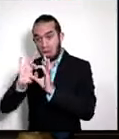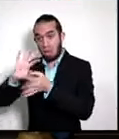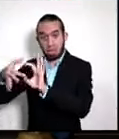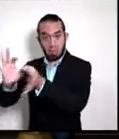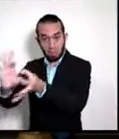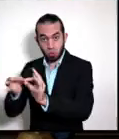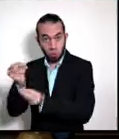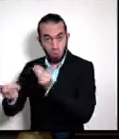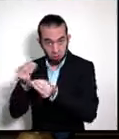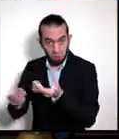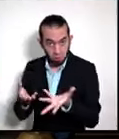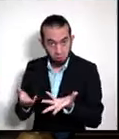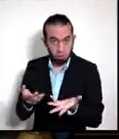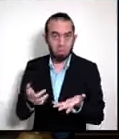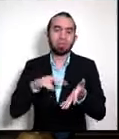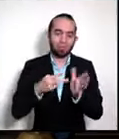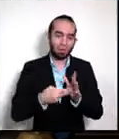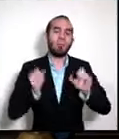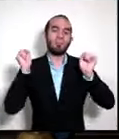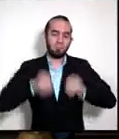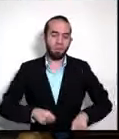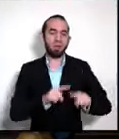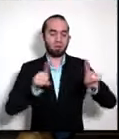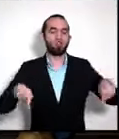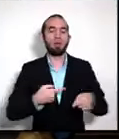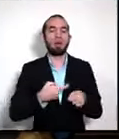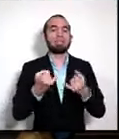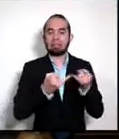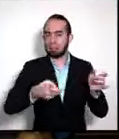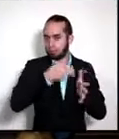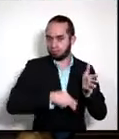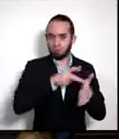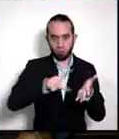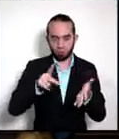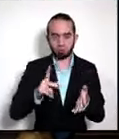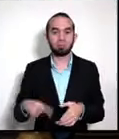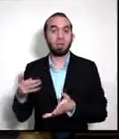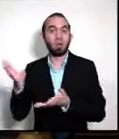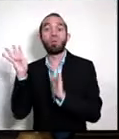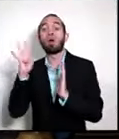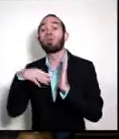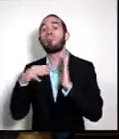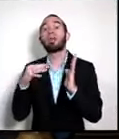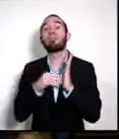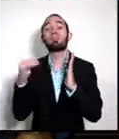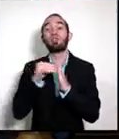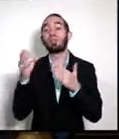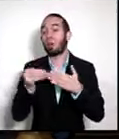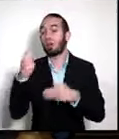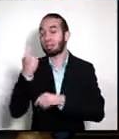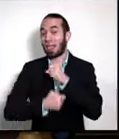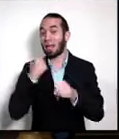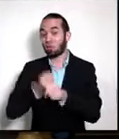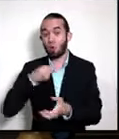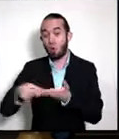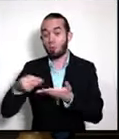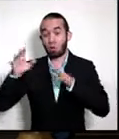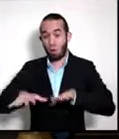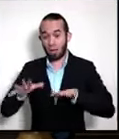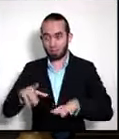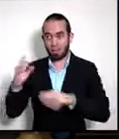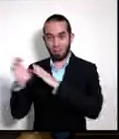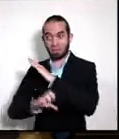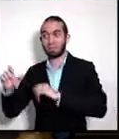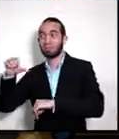encadenamientos productivos más de 4 mil millones de dólares al año en compras locales que hacen todas estas empresas multinacionales que hoy en día se